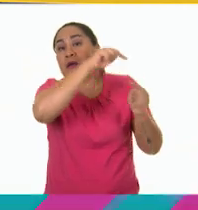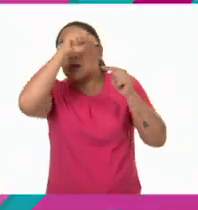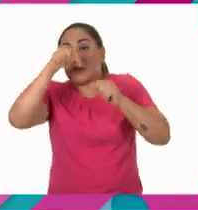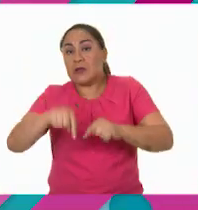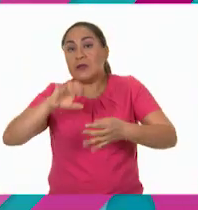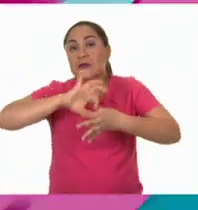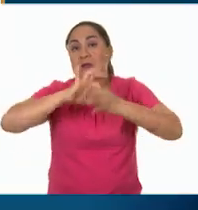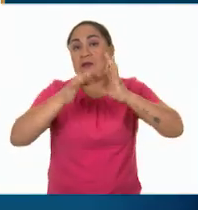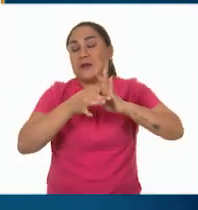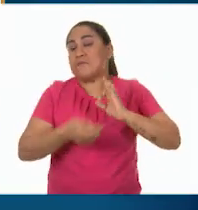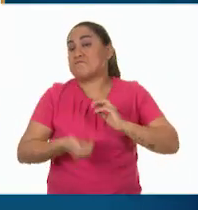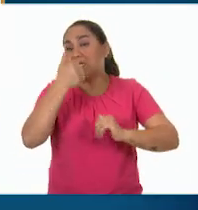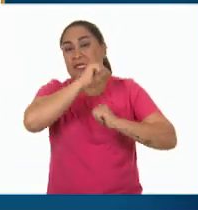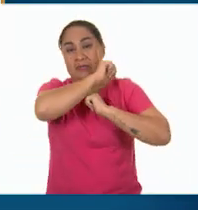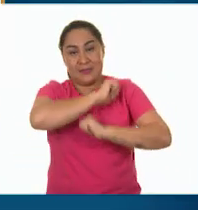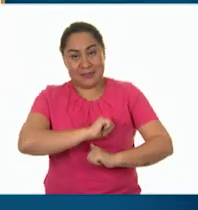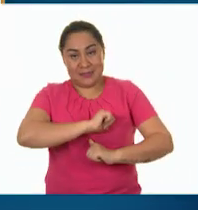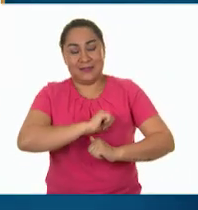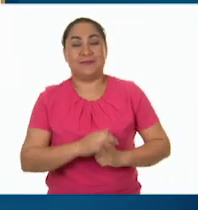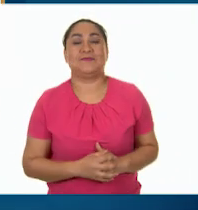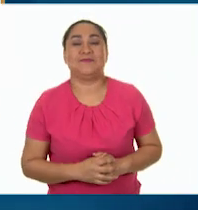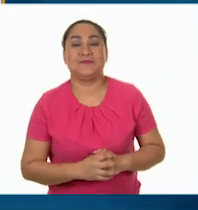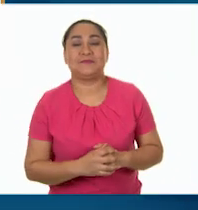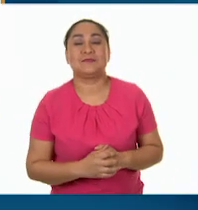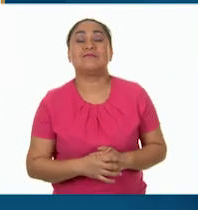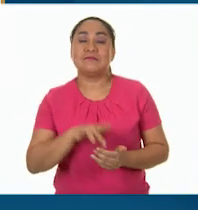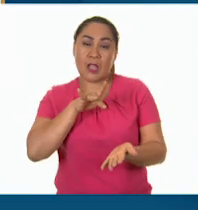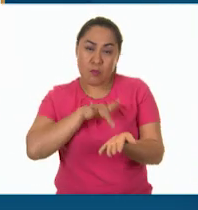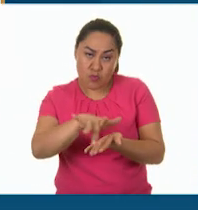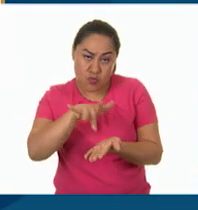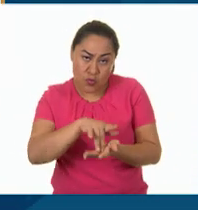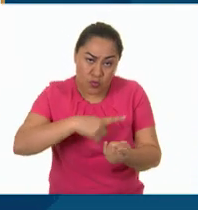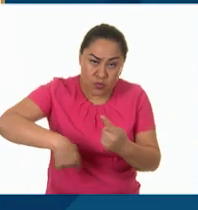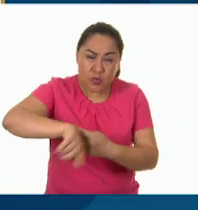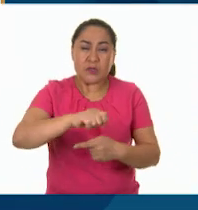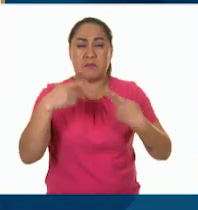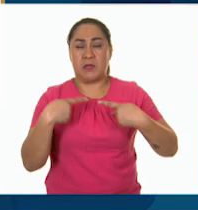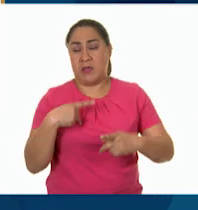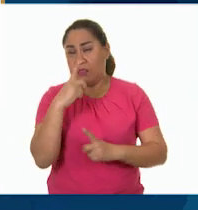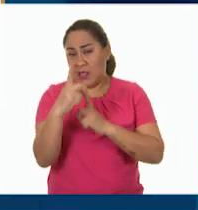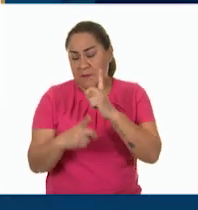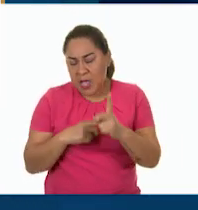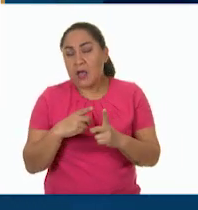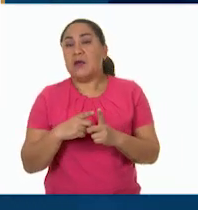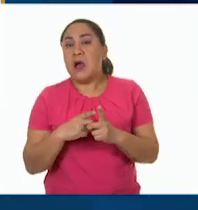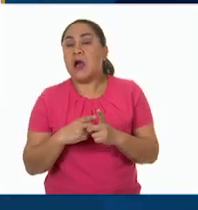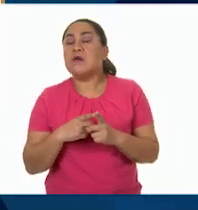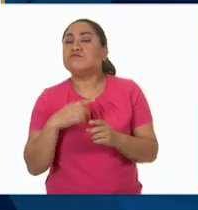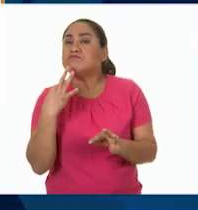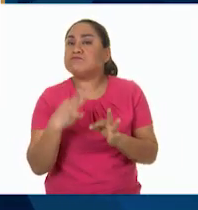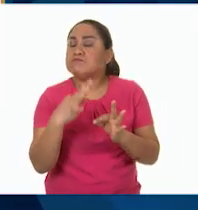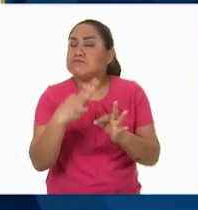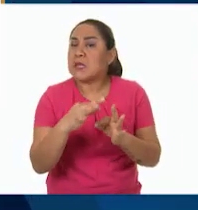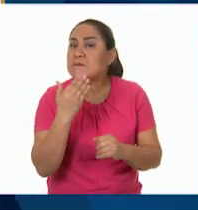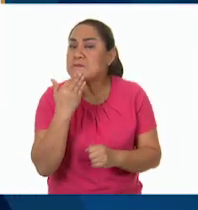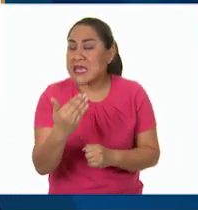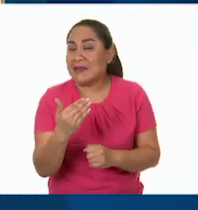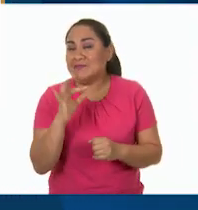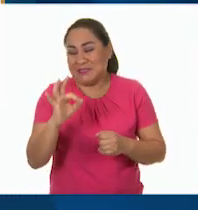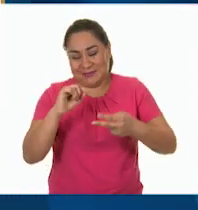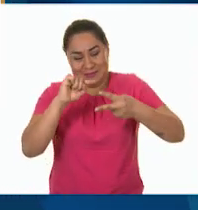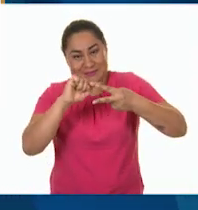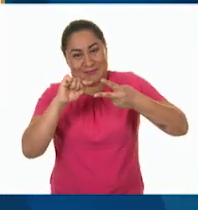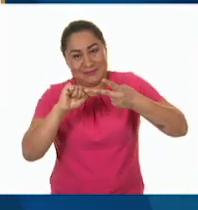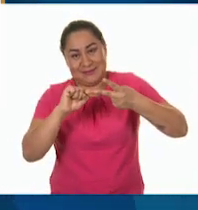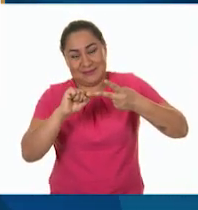Juegos Olímpicos. A través del apoyo a los deportistas mexicanos, se lograba cumplir con dos de los propósitos que hemos estado